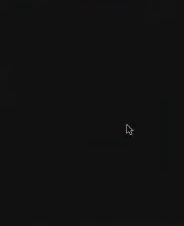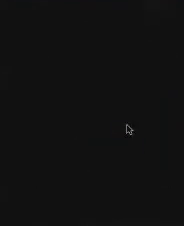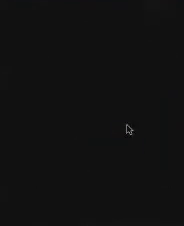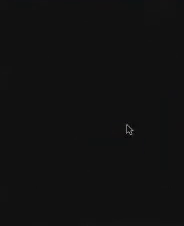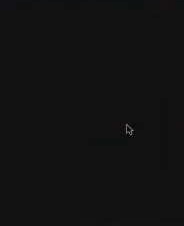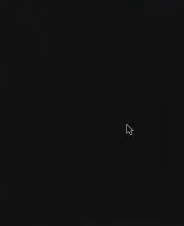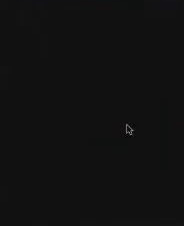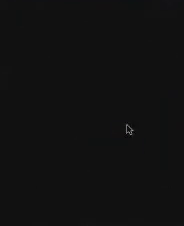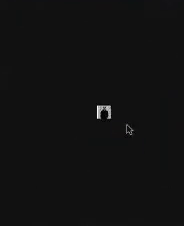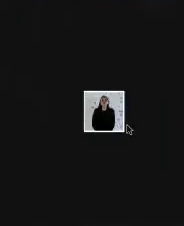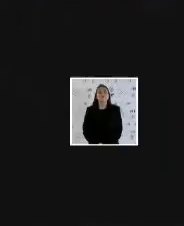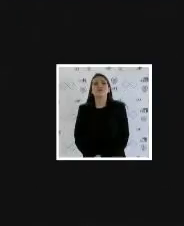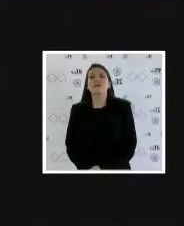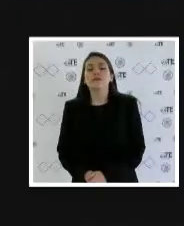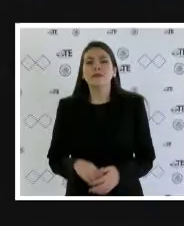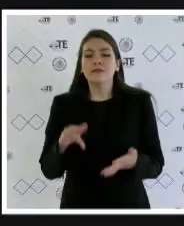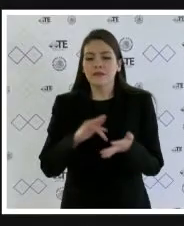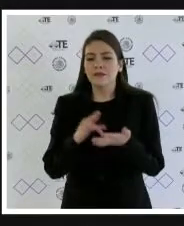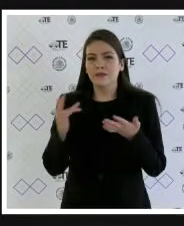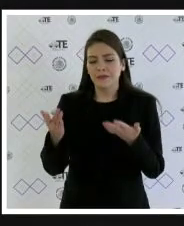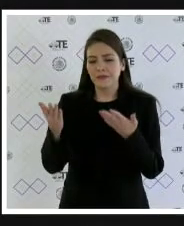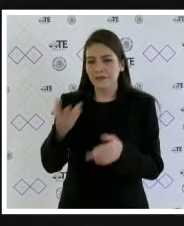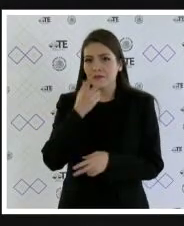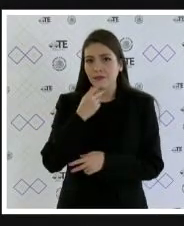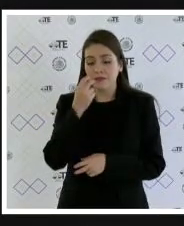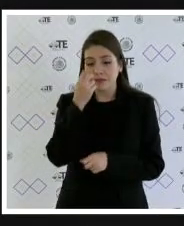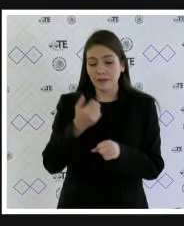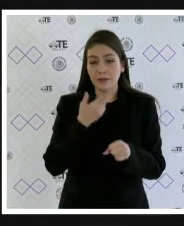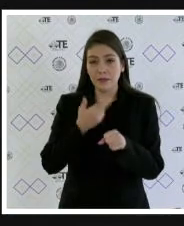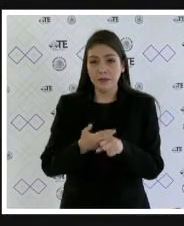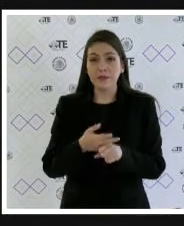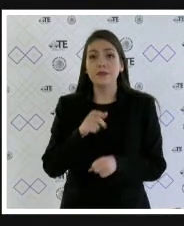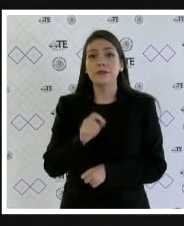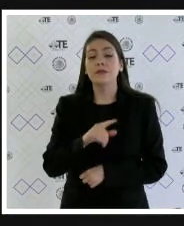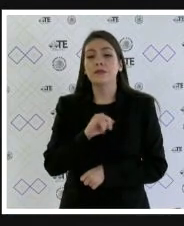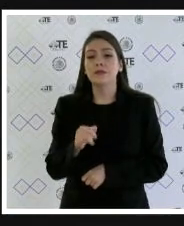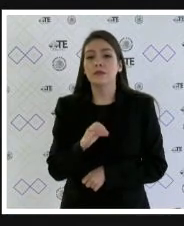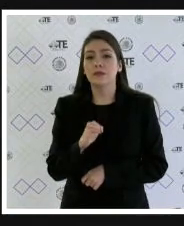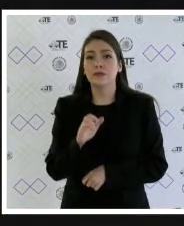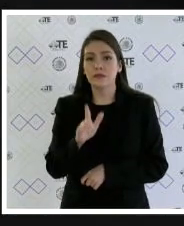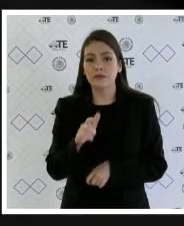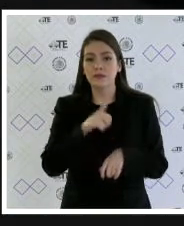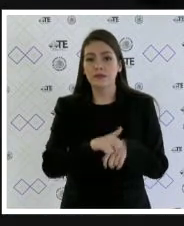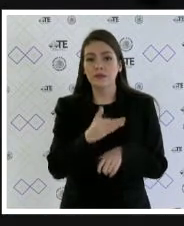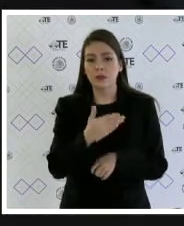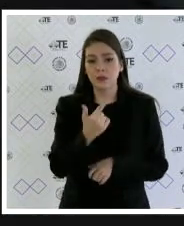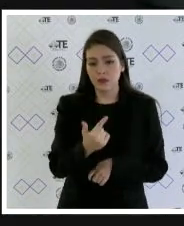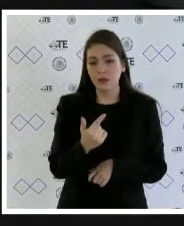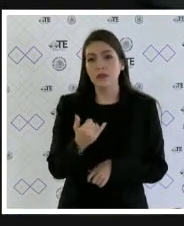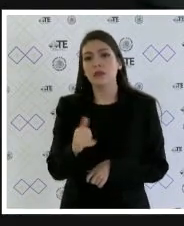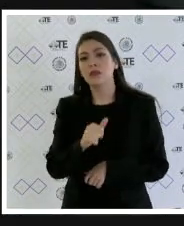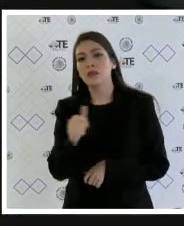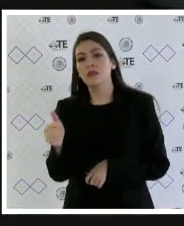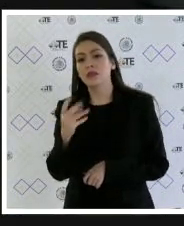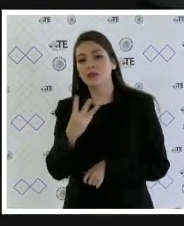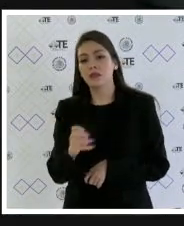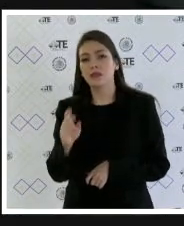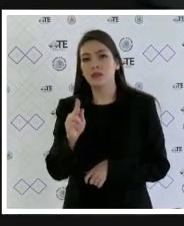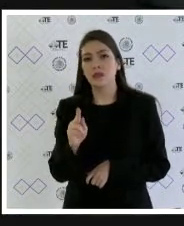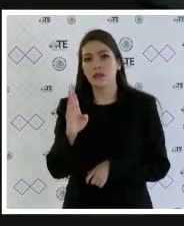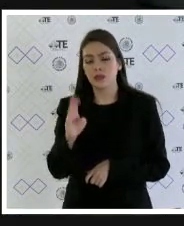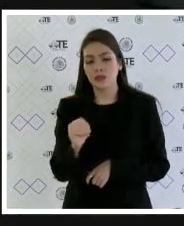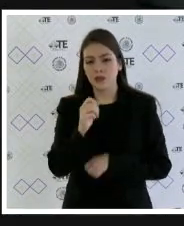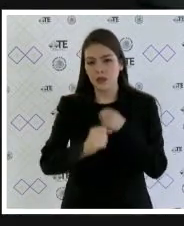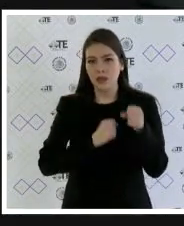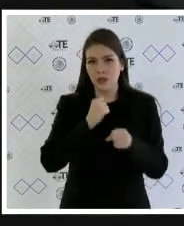gracias secretario en consecuencia dado el sentido de la votación en el juicio de la ciudadanía 57 y en el juicio electoral 389 ambos